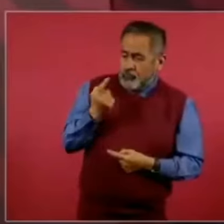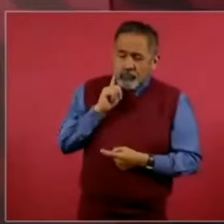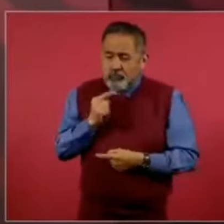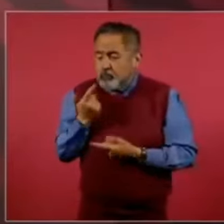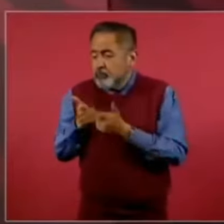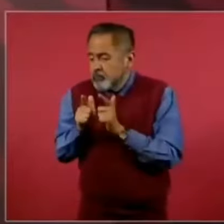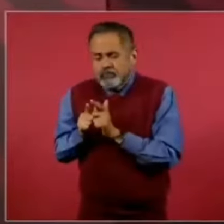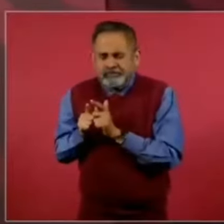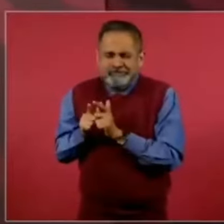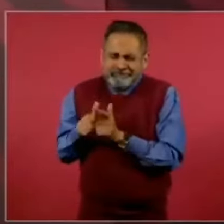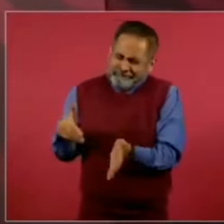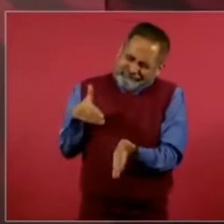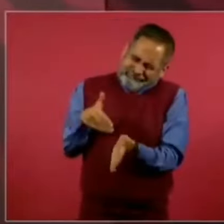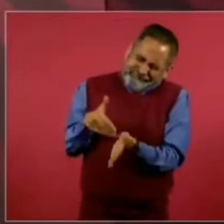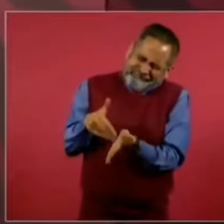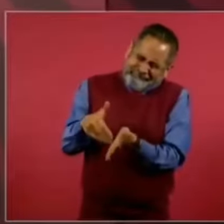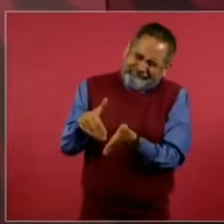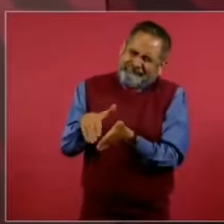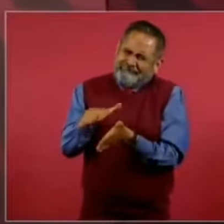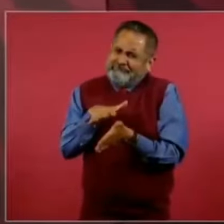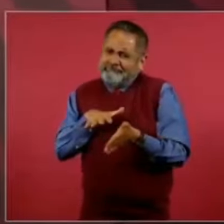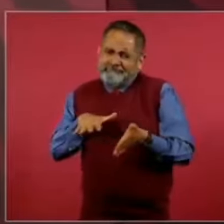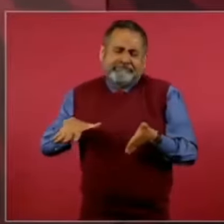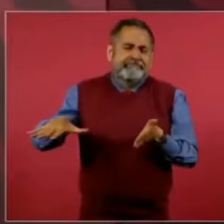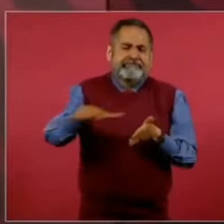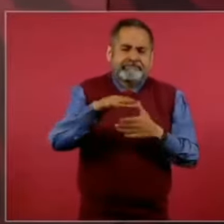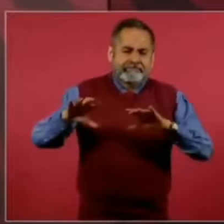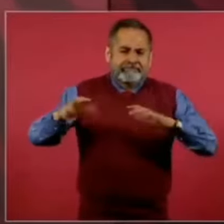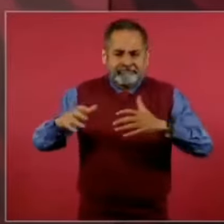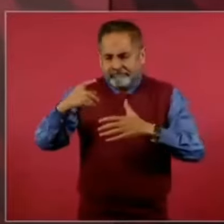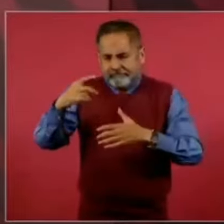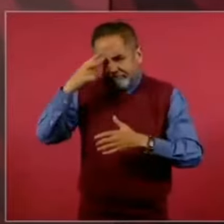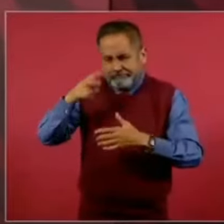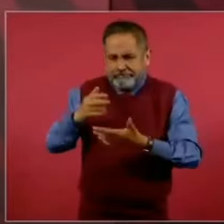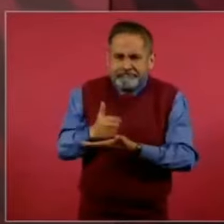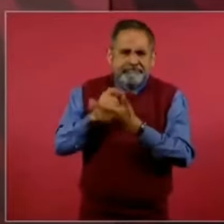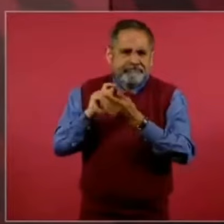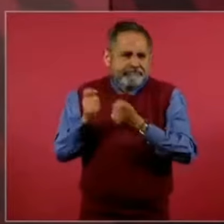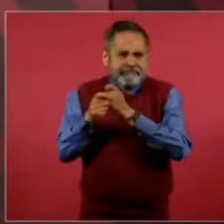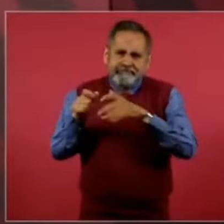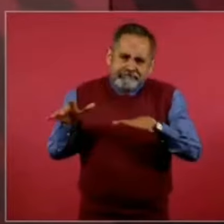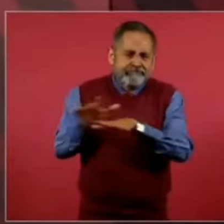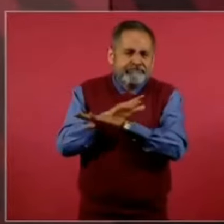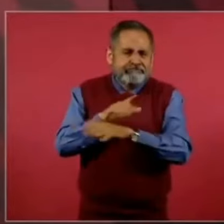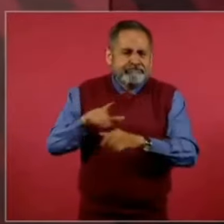de dirigentes, gobernantes,